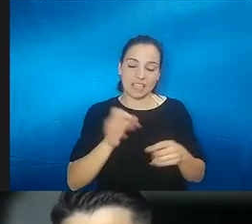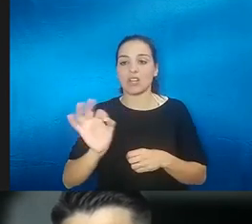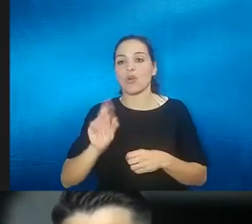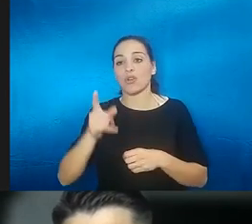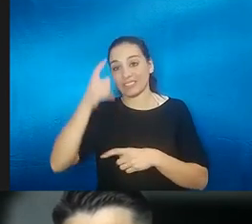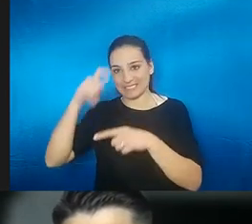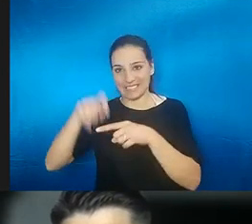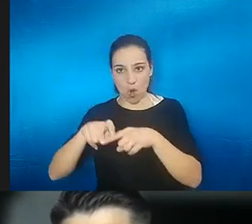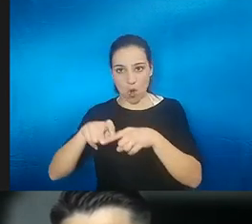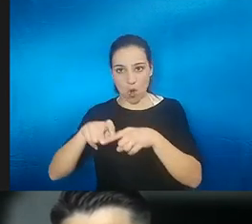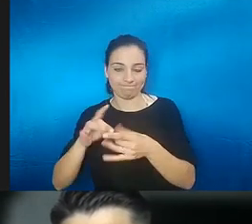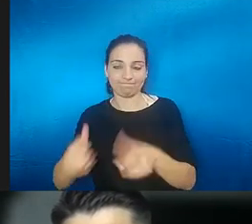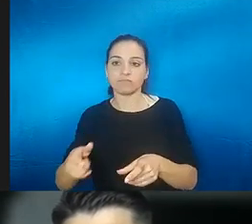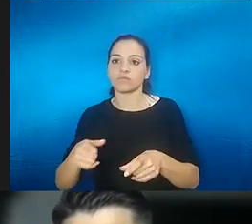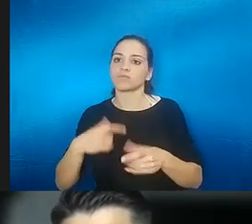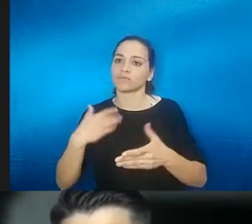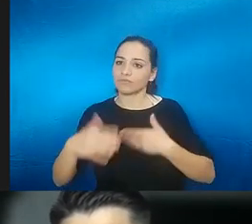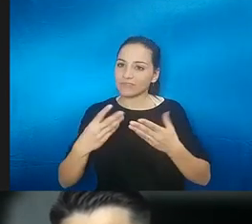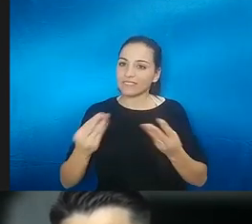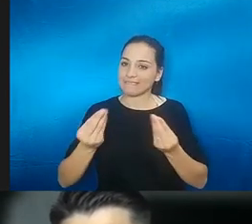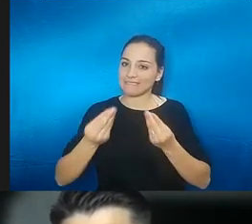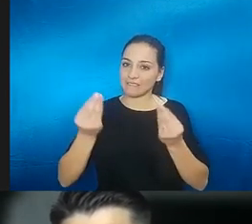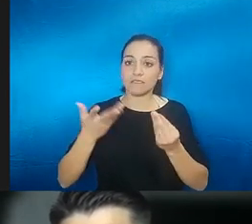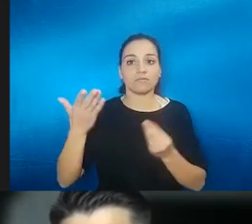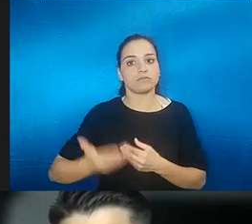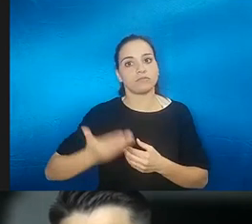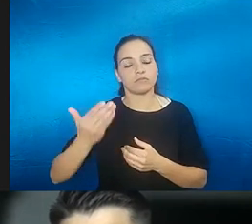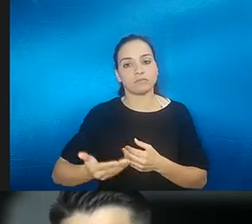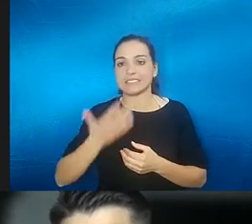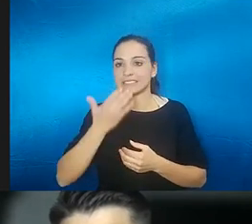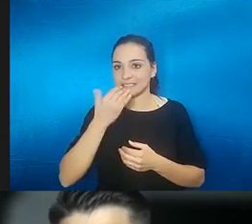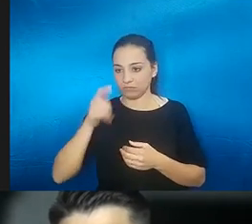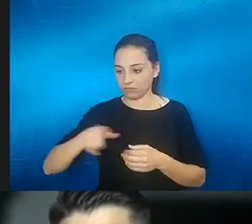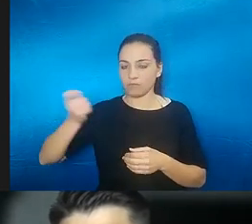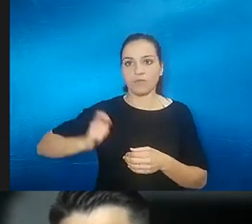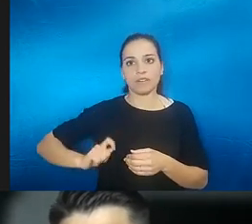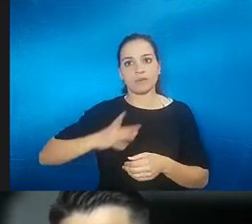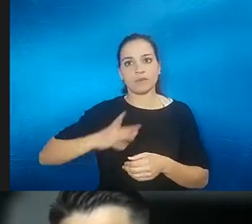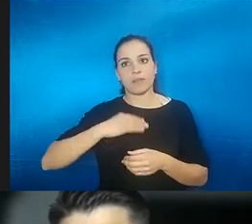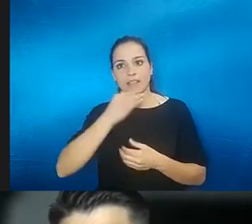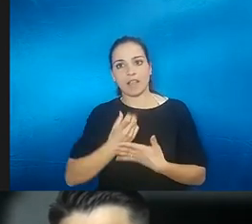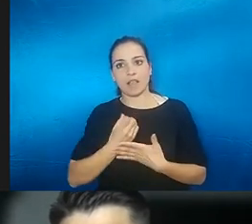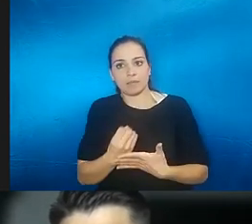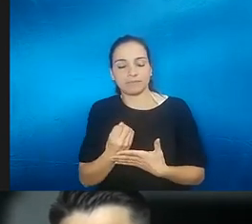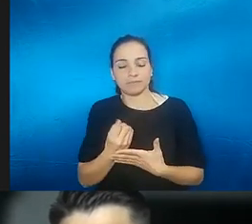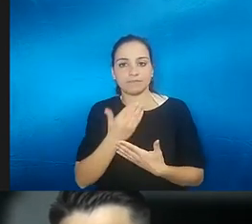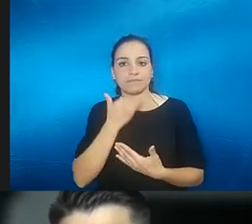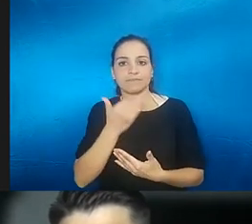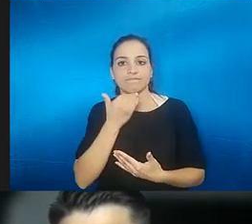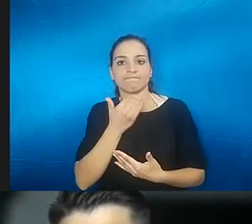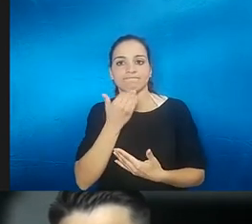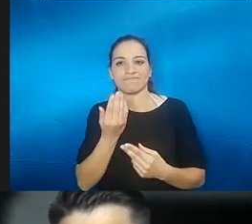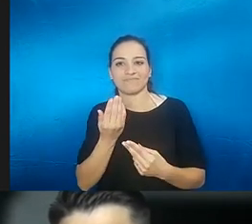que vayan bien las cosas que importante es cuando los profesionales pues podamos tener esta